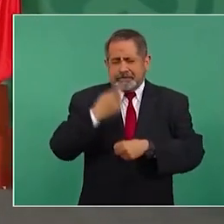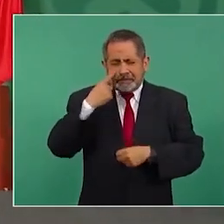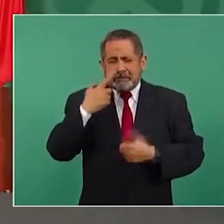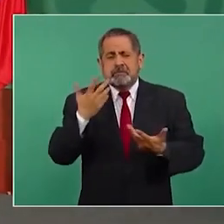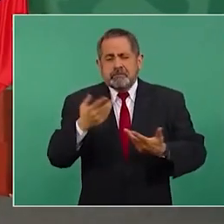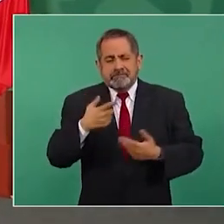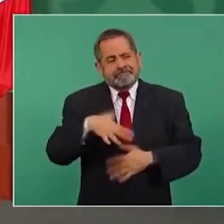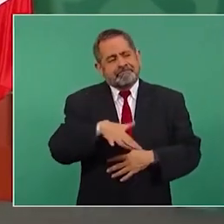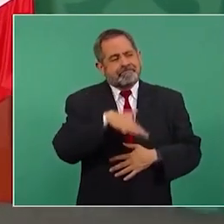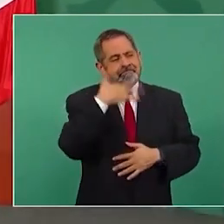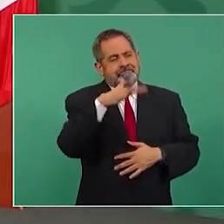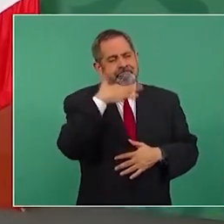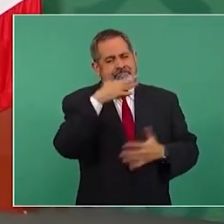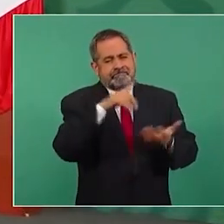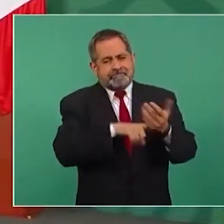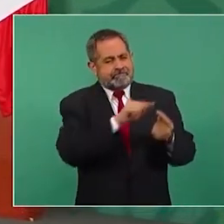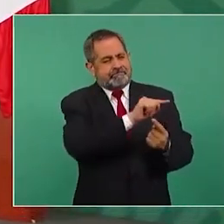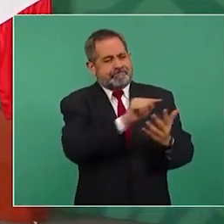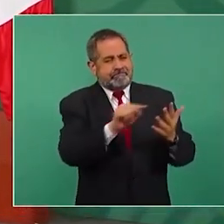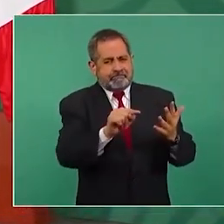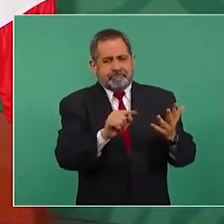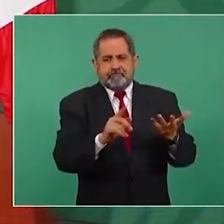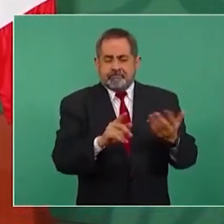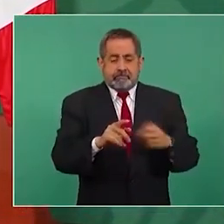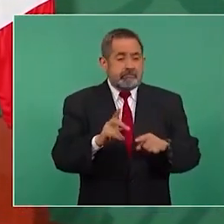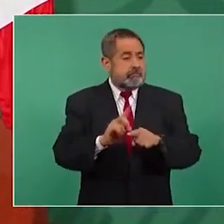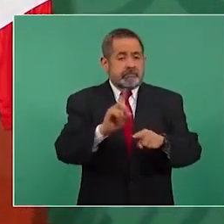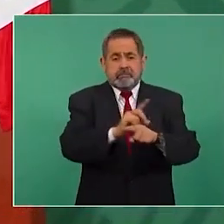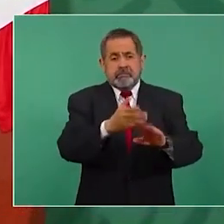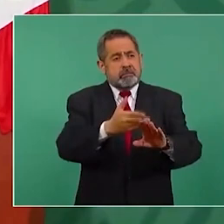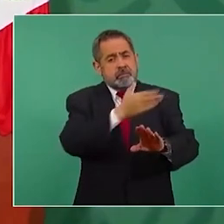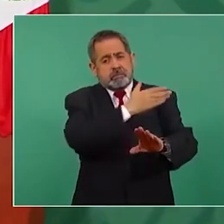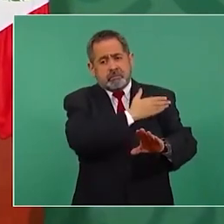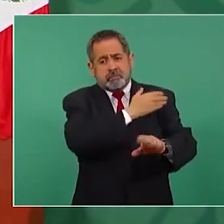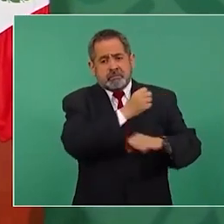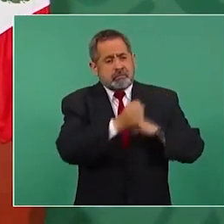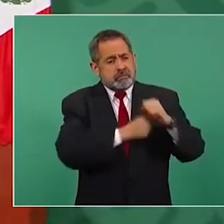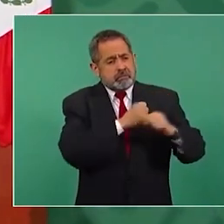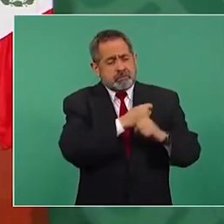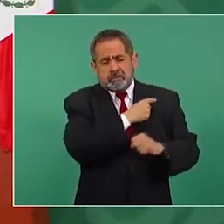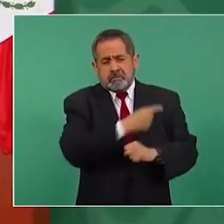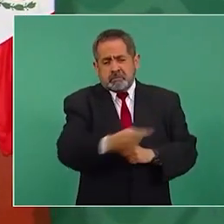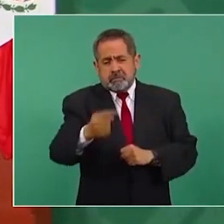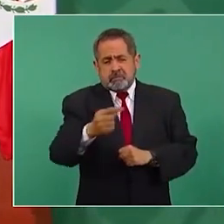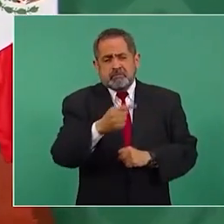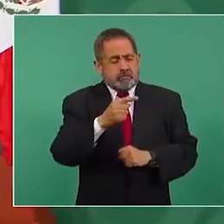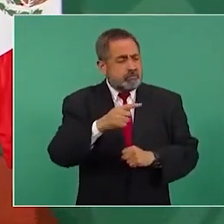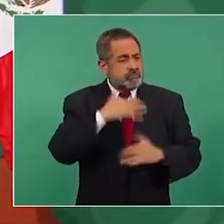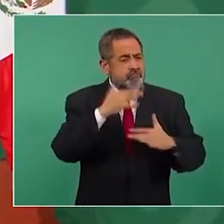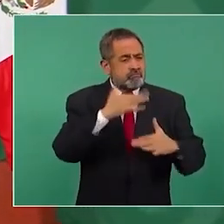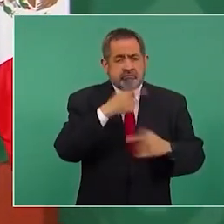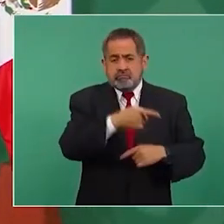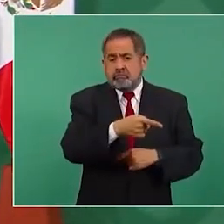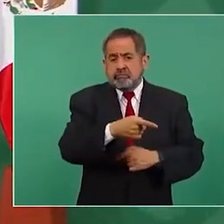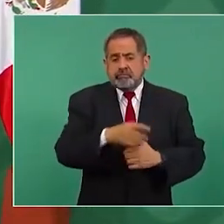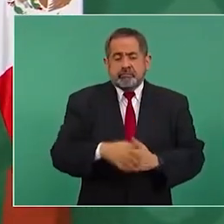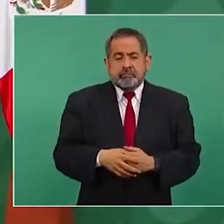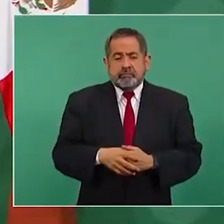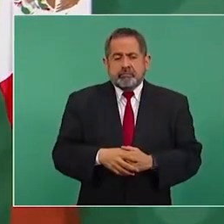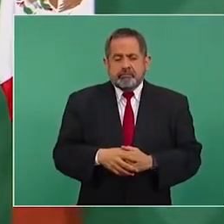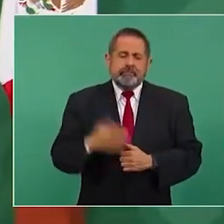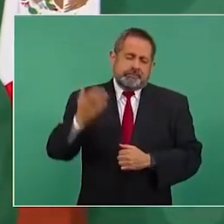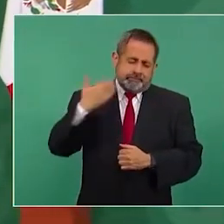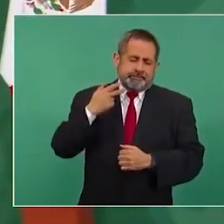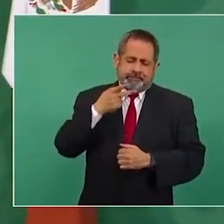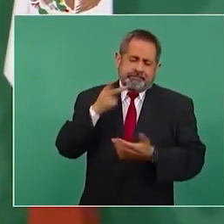desde tiempo atrás, bueno, desde que, lo he dicho